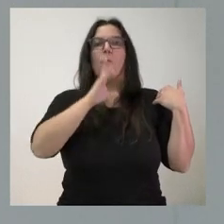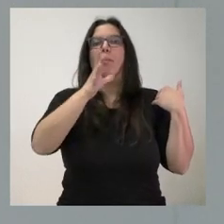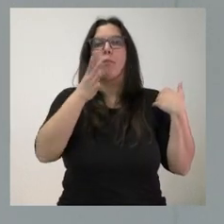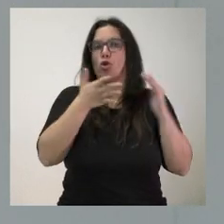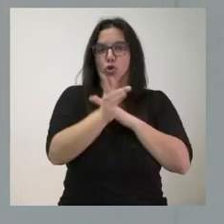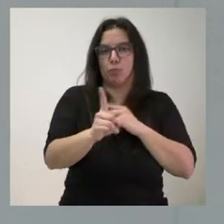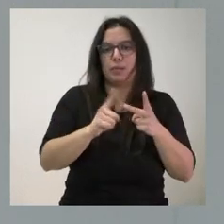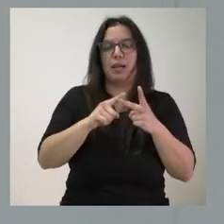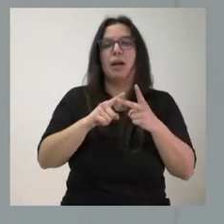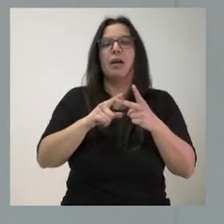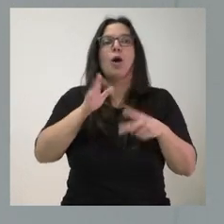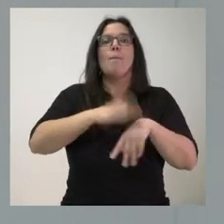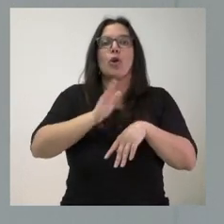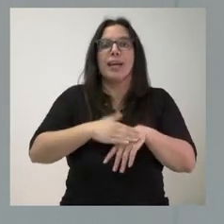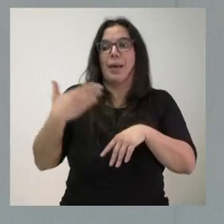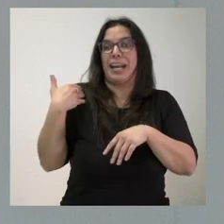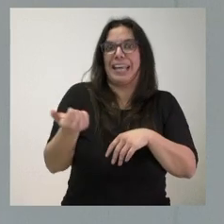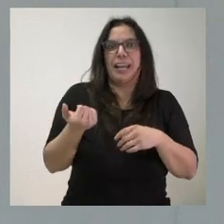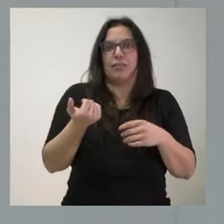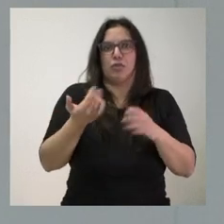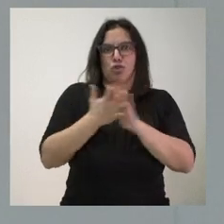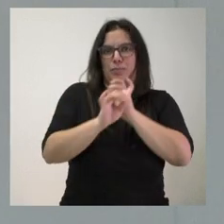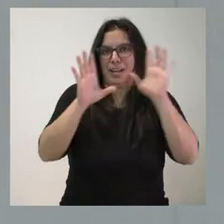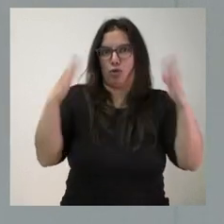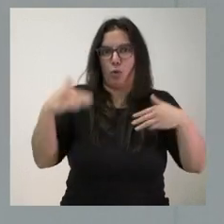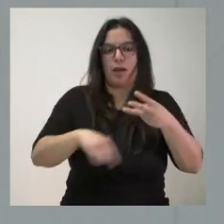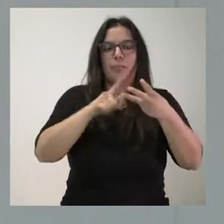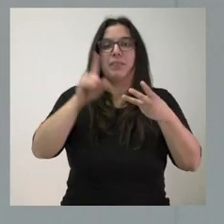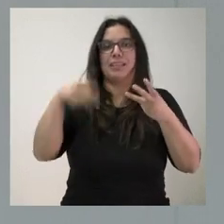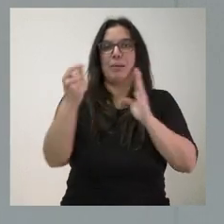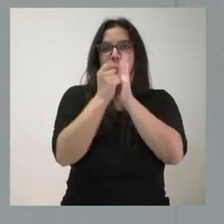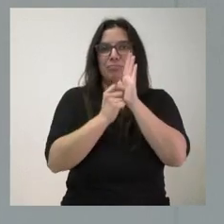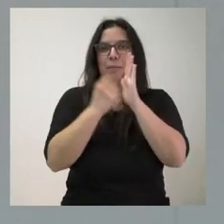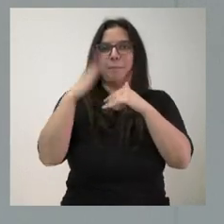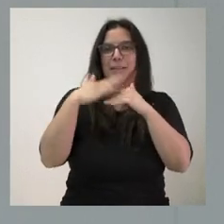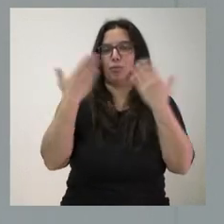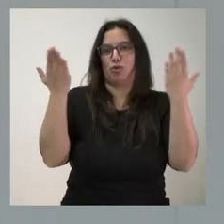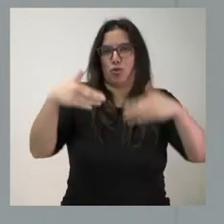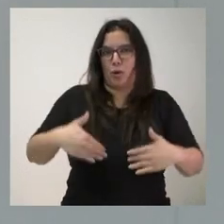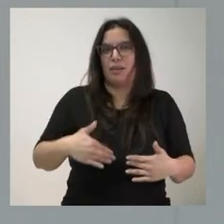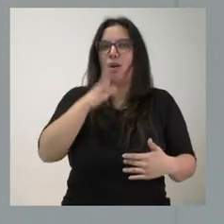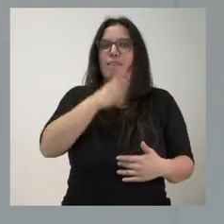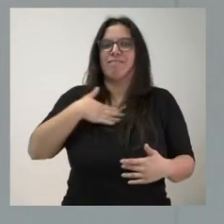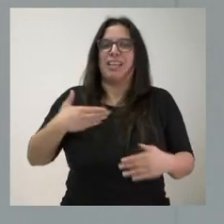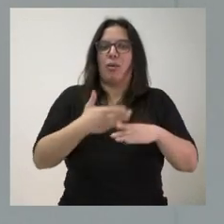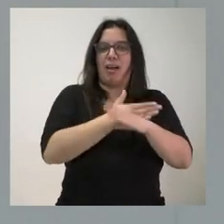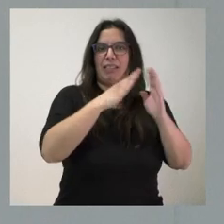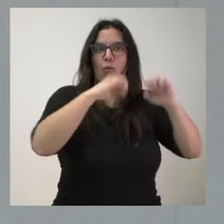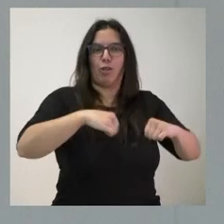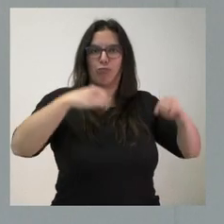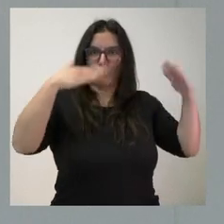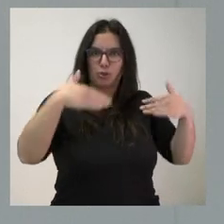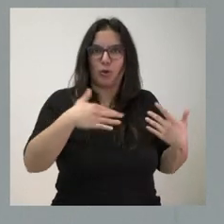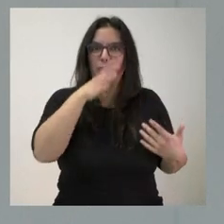sobre el cual se quiere actuar y porque no se determinan los preceptos que pretenden en este momento ser objeto de